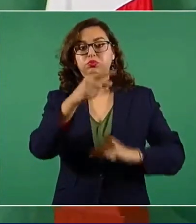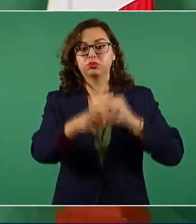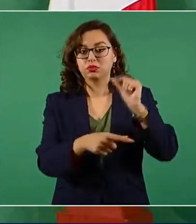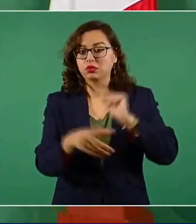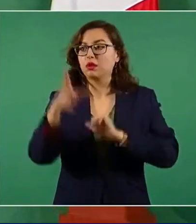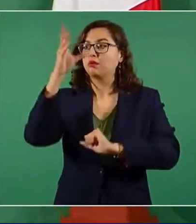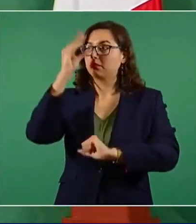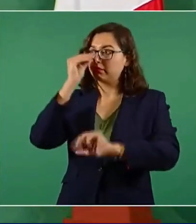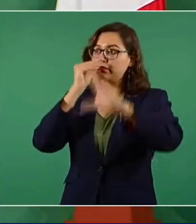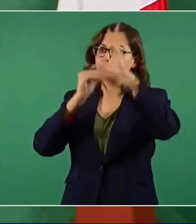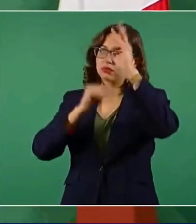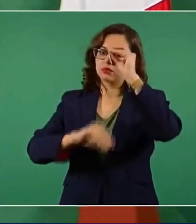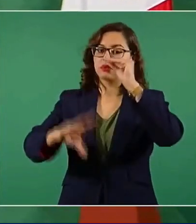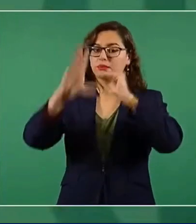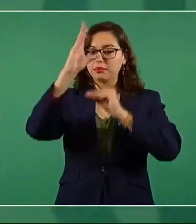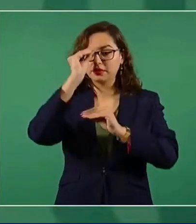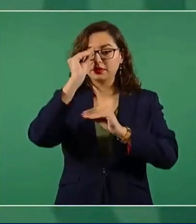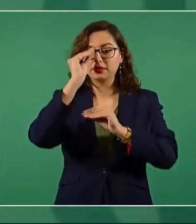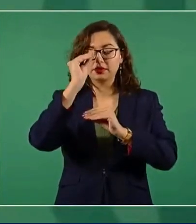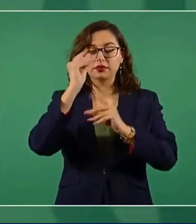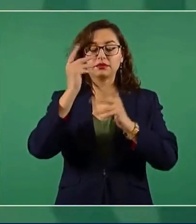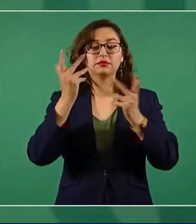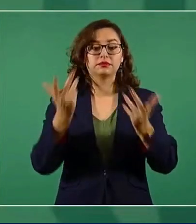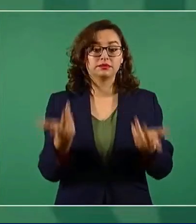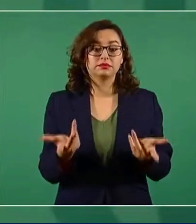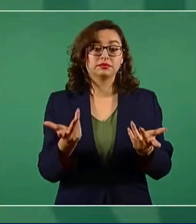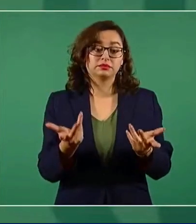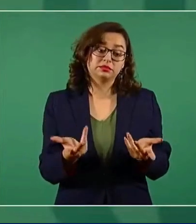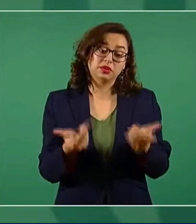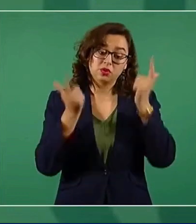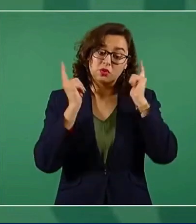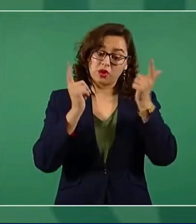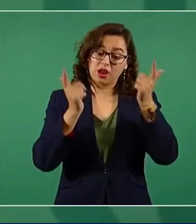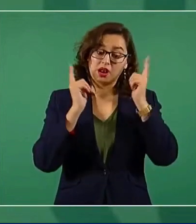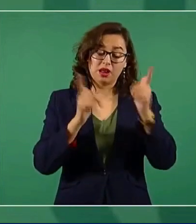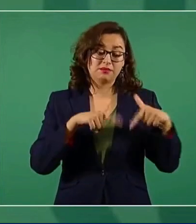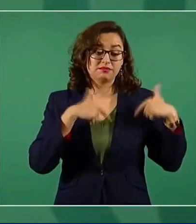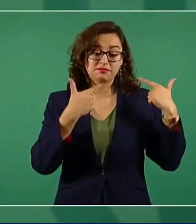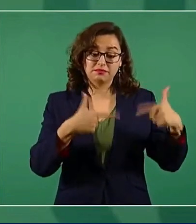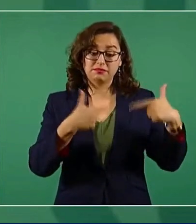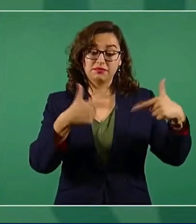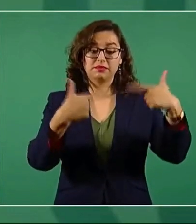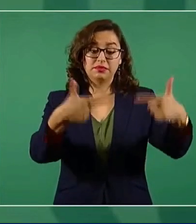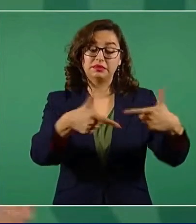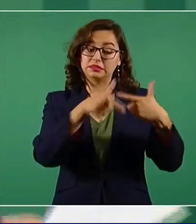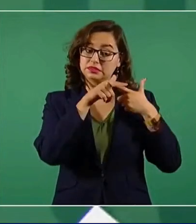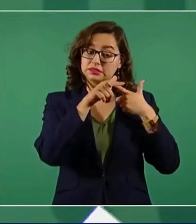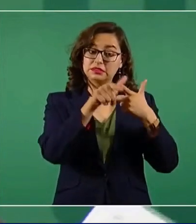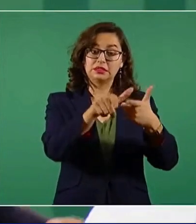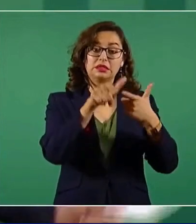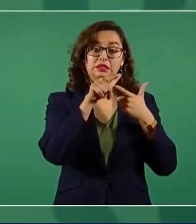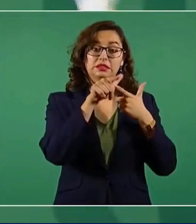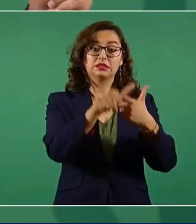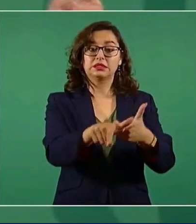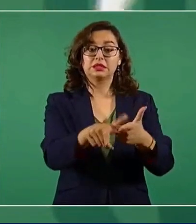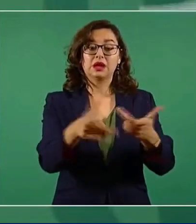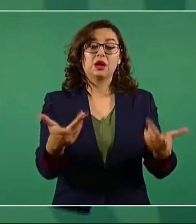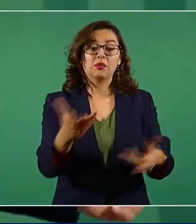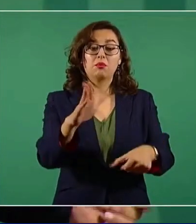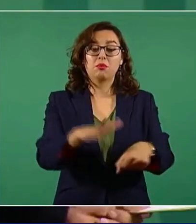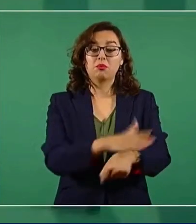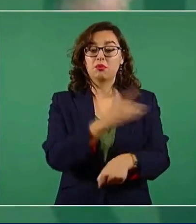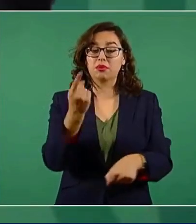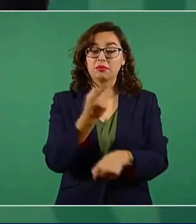y tengamos relevo generacional. Porque uno de los daños,